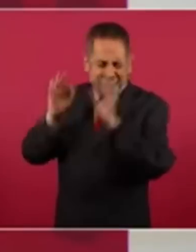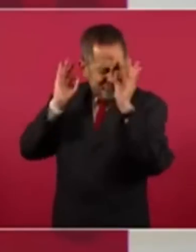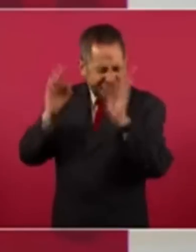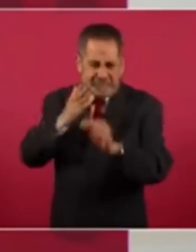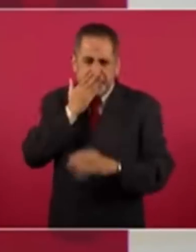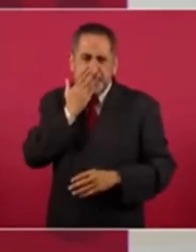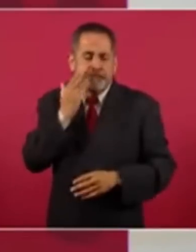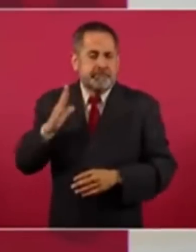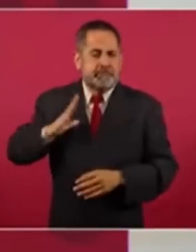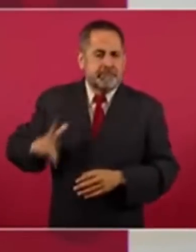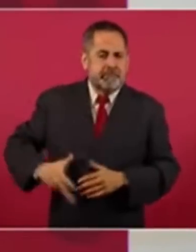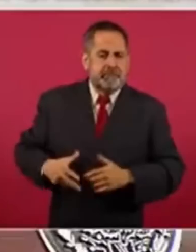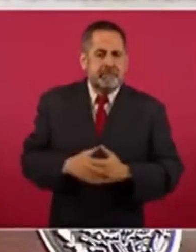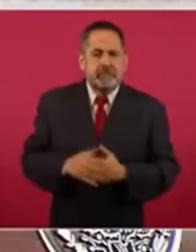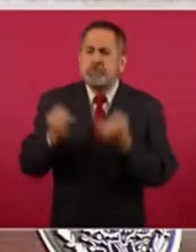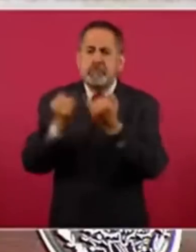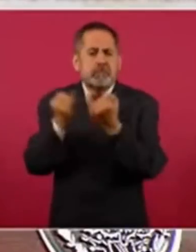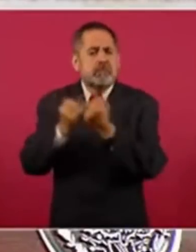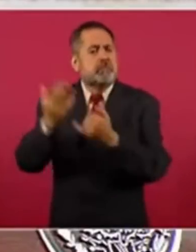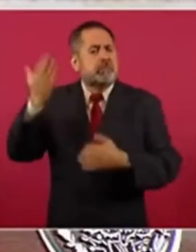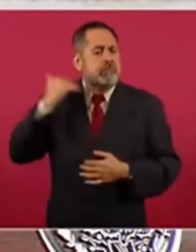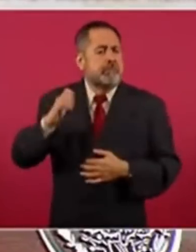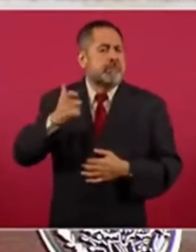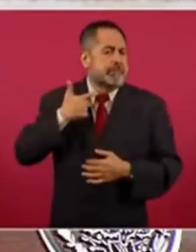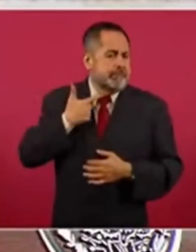la maestra Delfina,